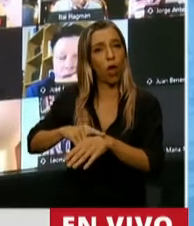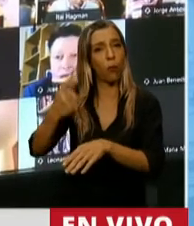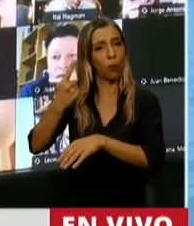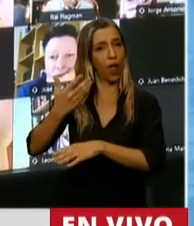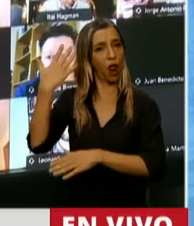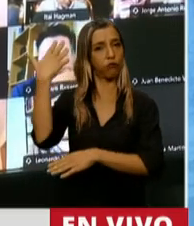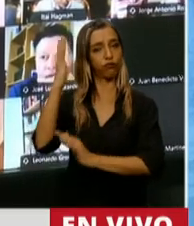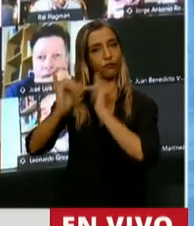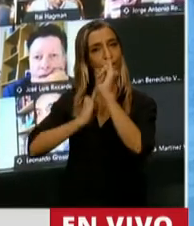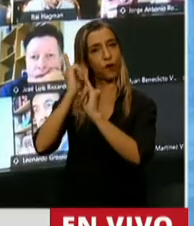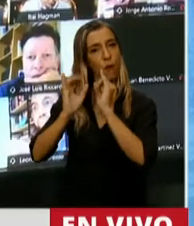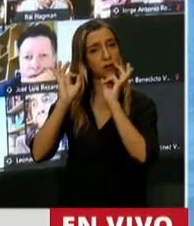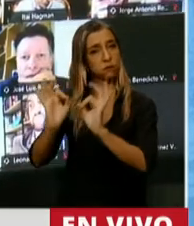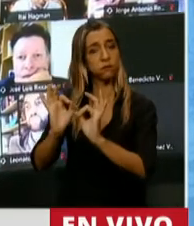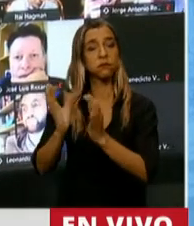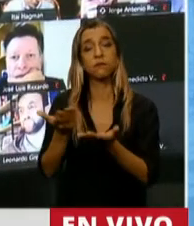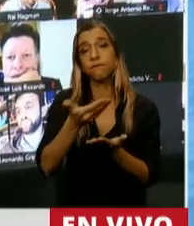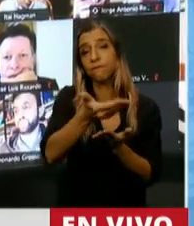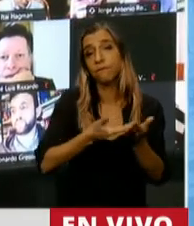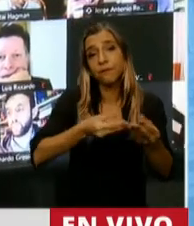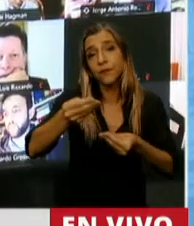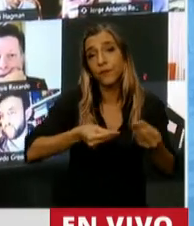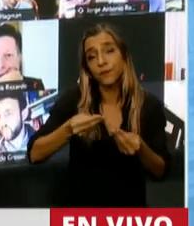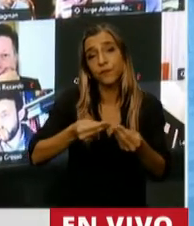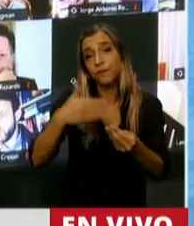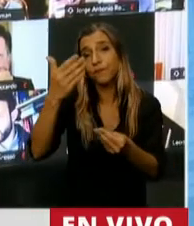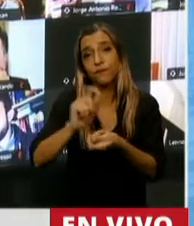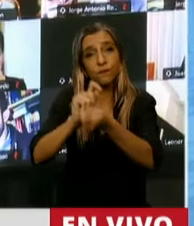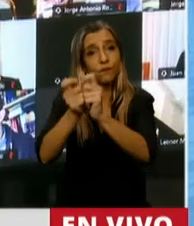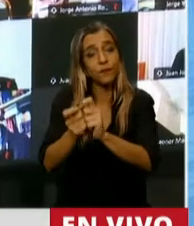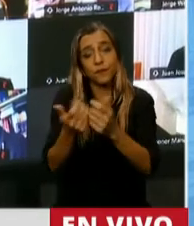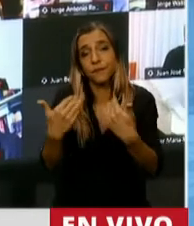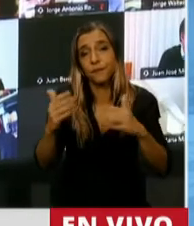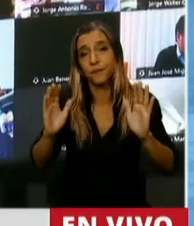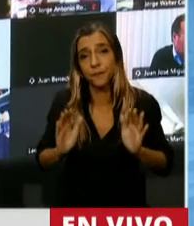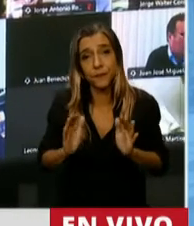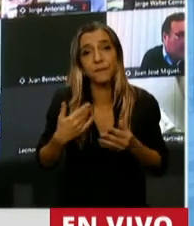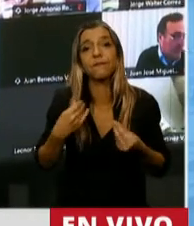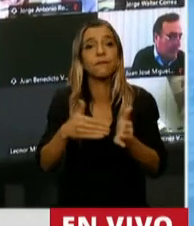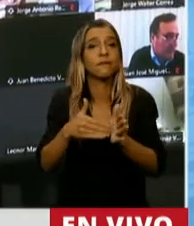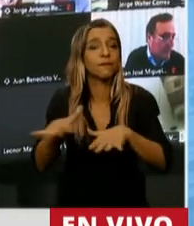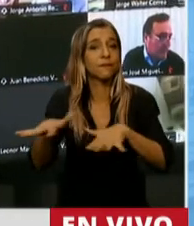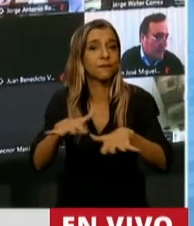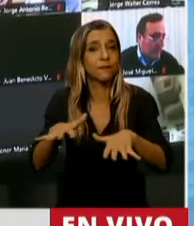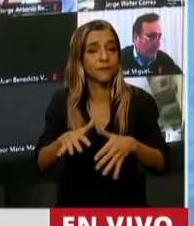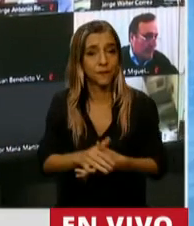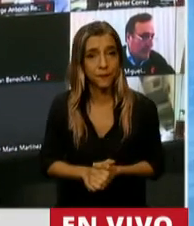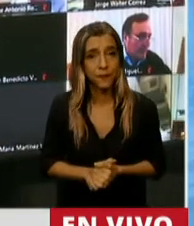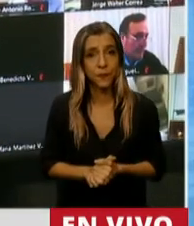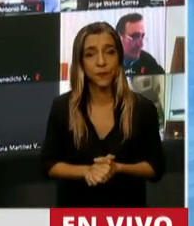es un presupuesto. Y se puede llegar a modificar en función de los hechos que van sucediendo. Pero quiero